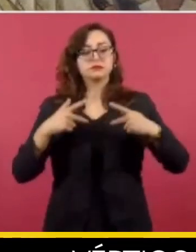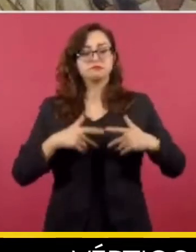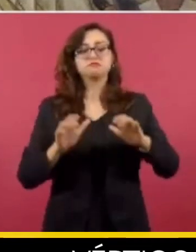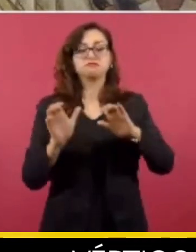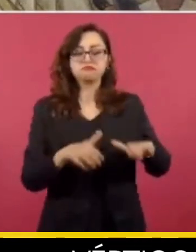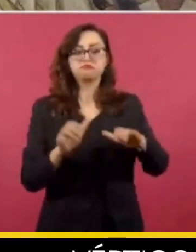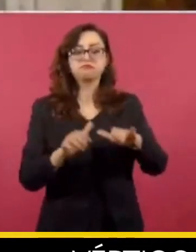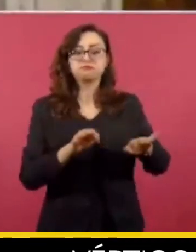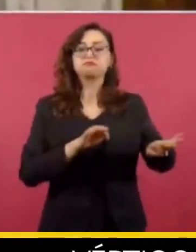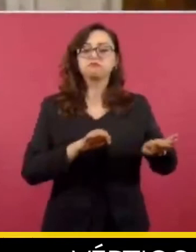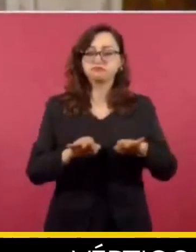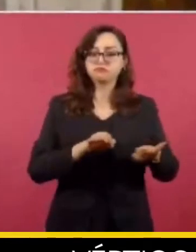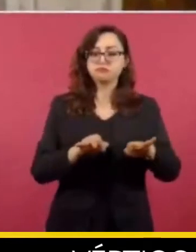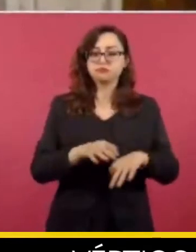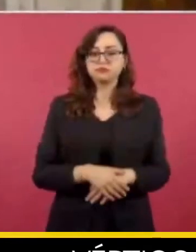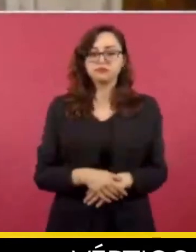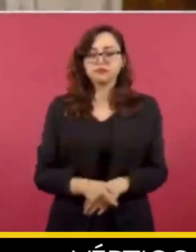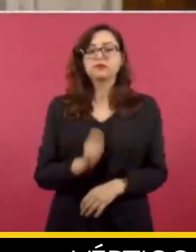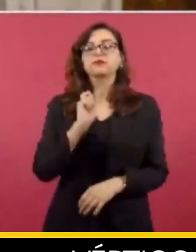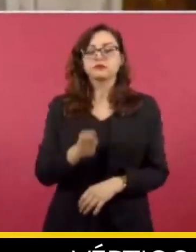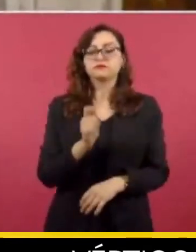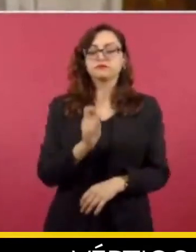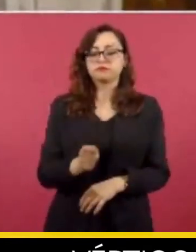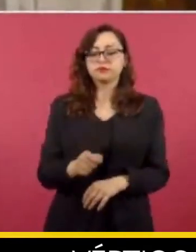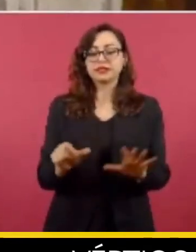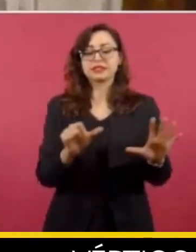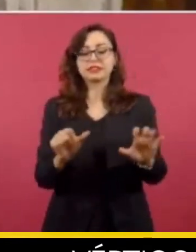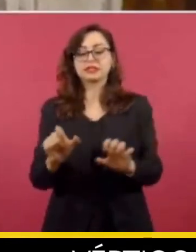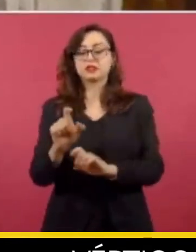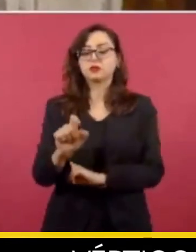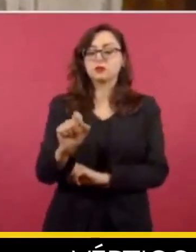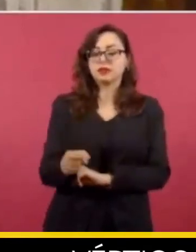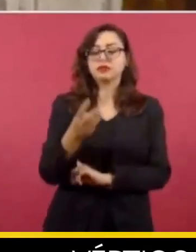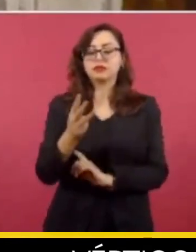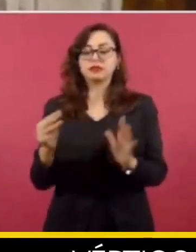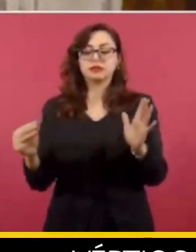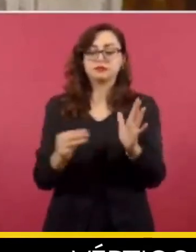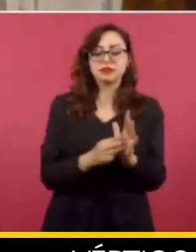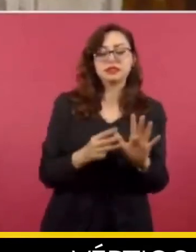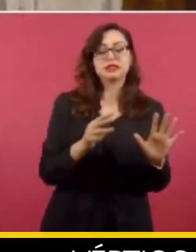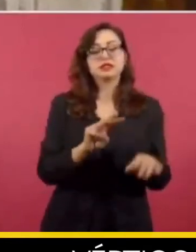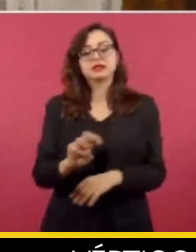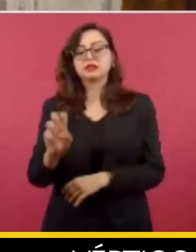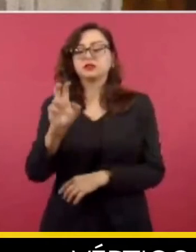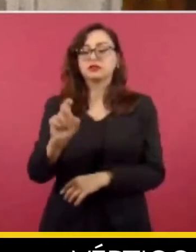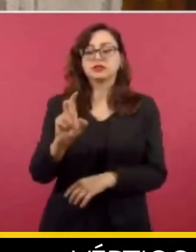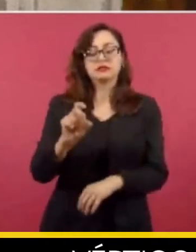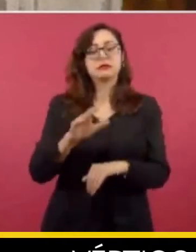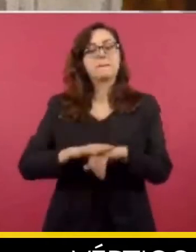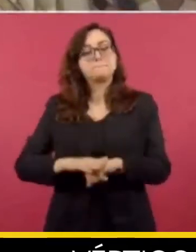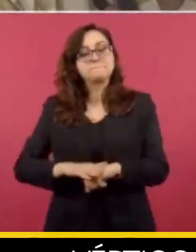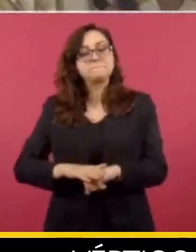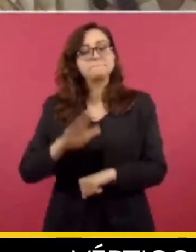es decir, 623.330 más que antes